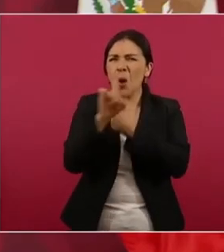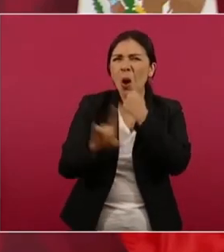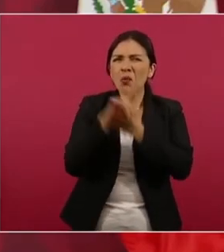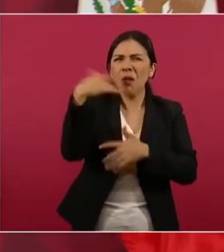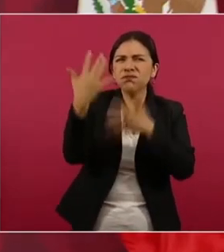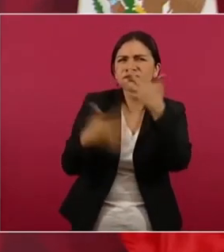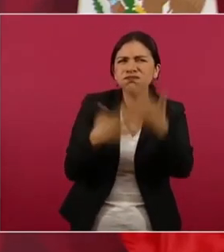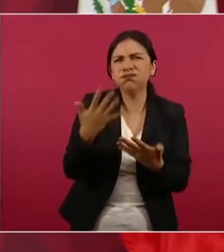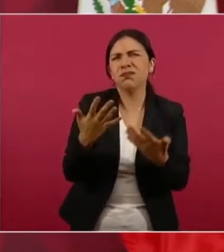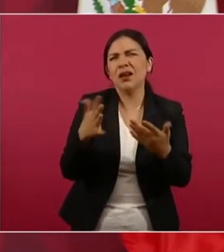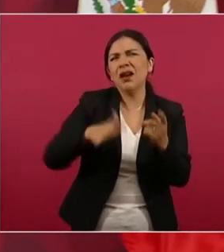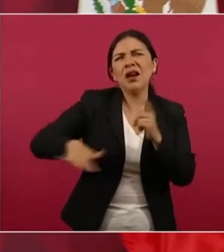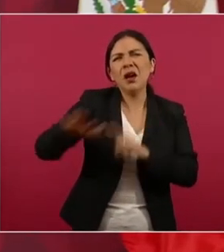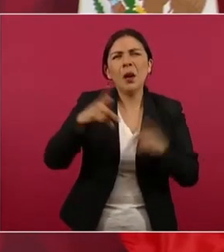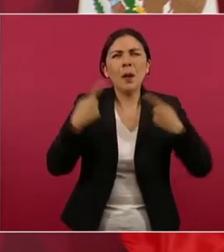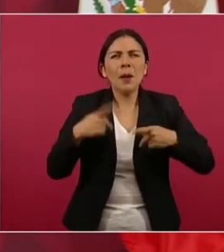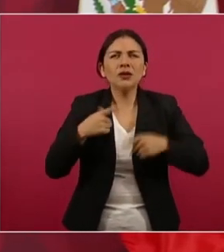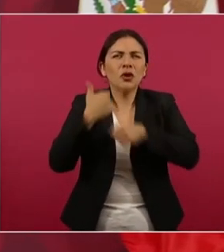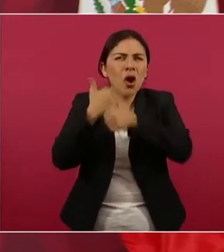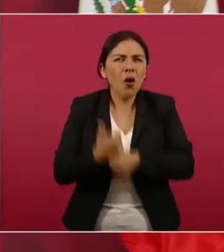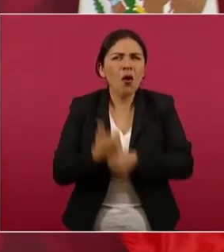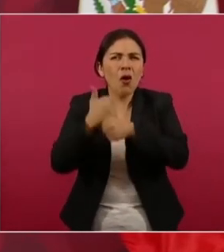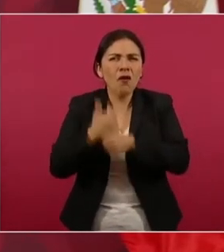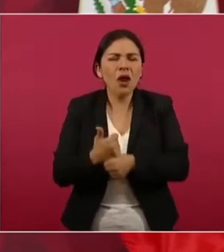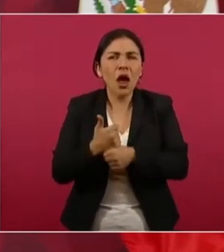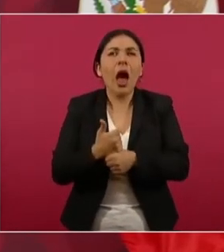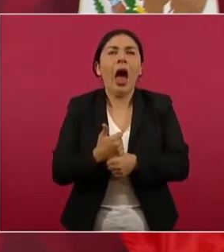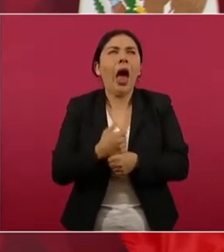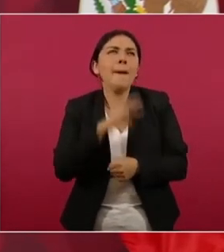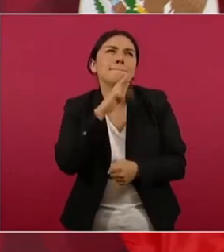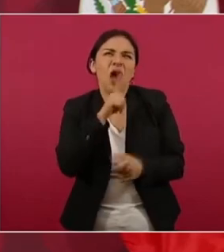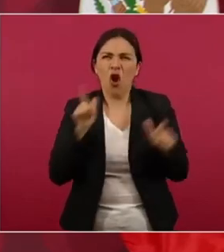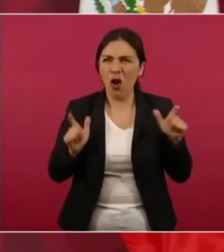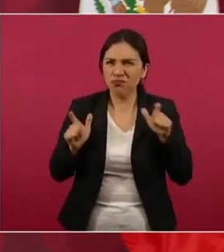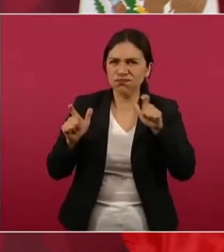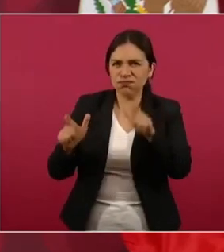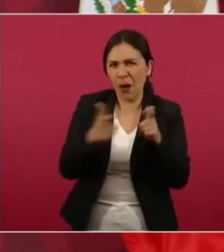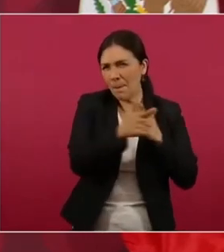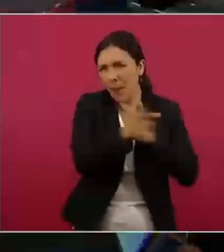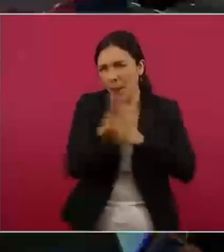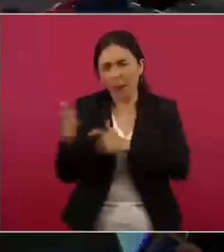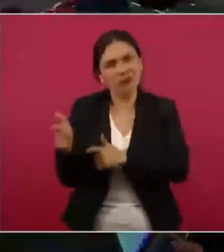origen social con el uso de la fuerza.